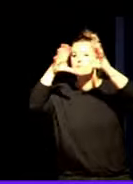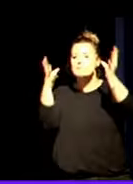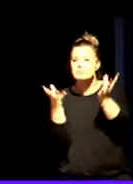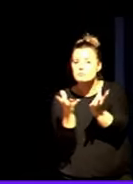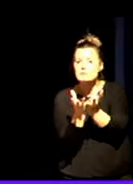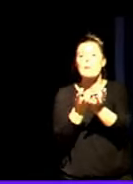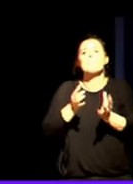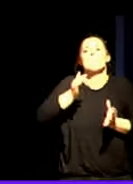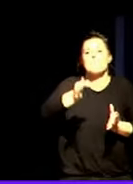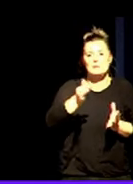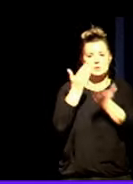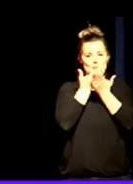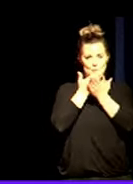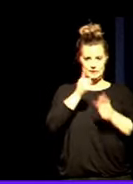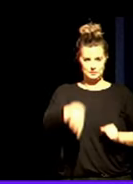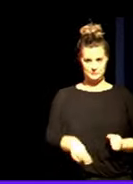escuela